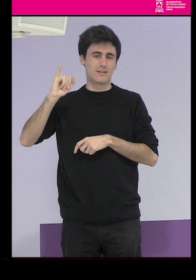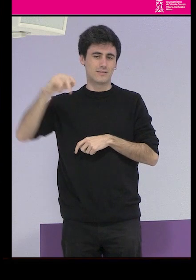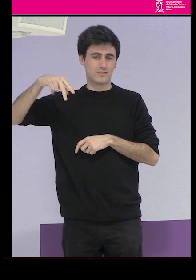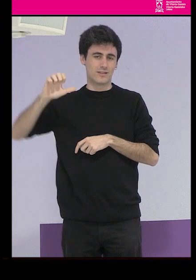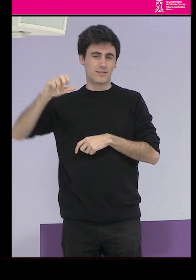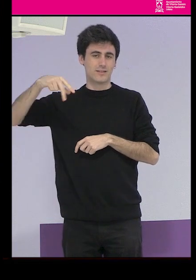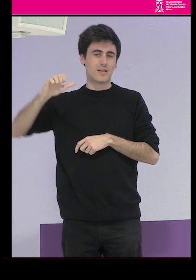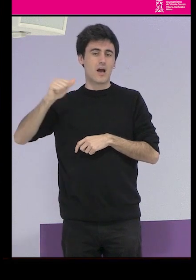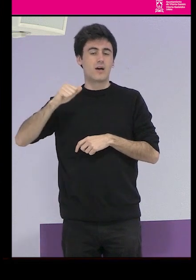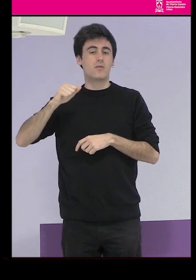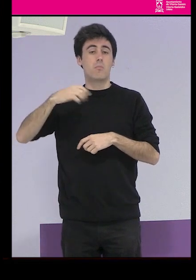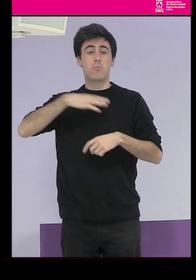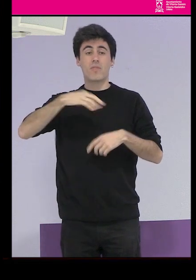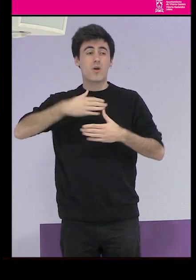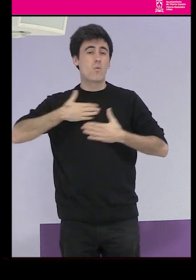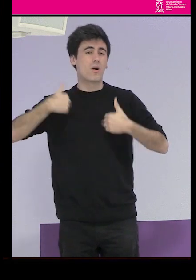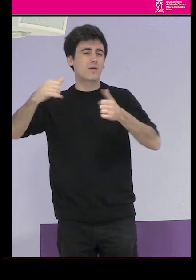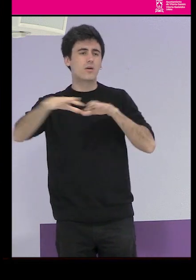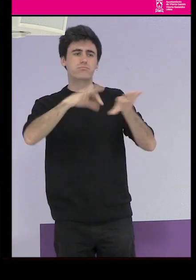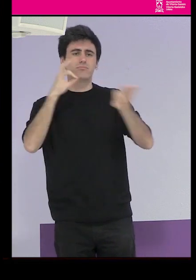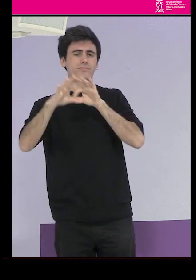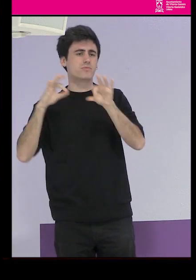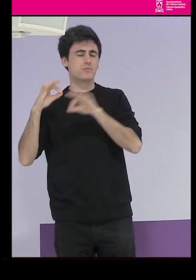parte del uso y disfrute de la casa.